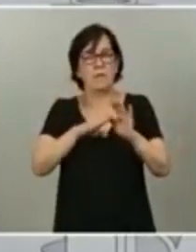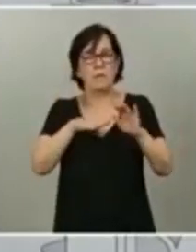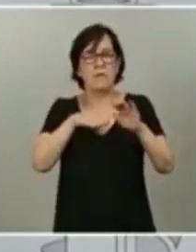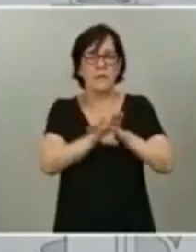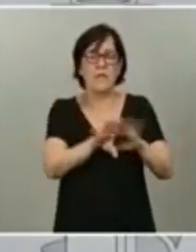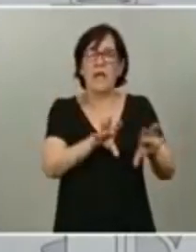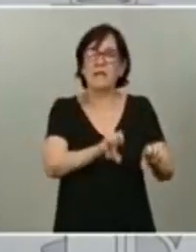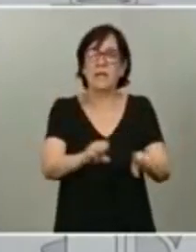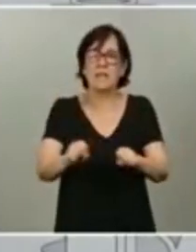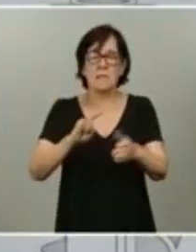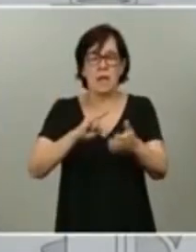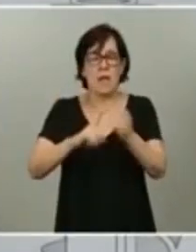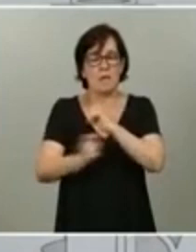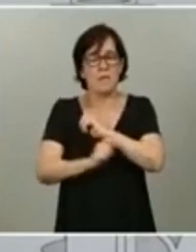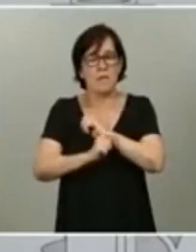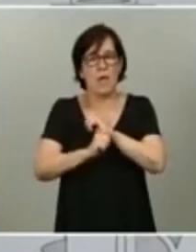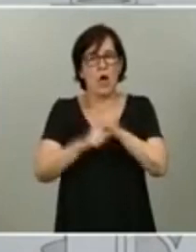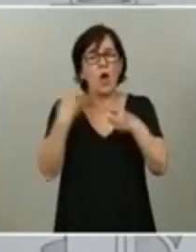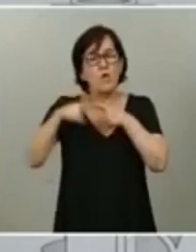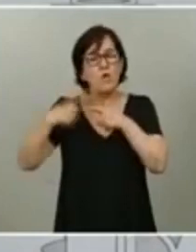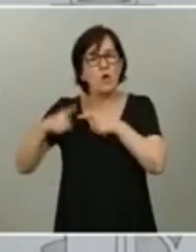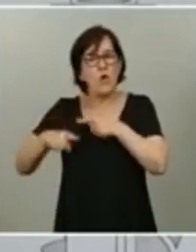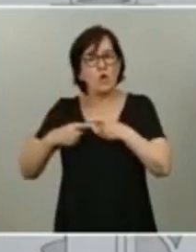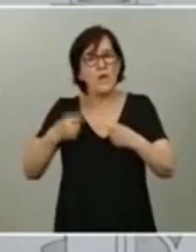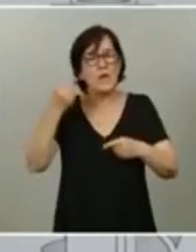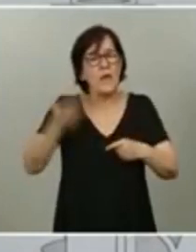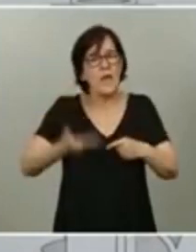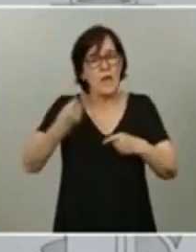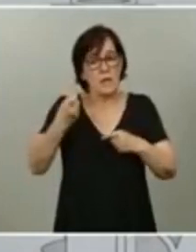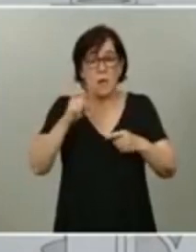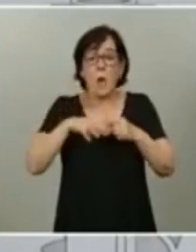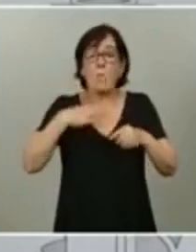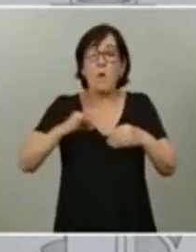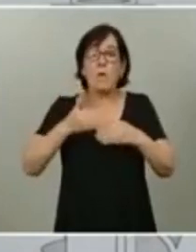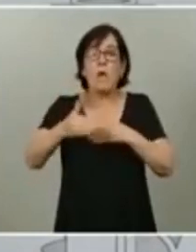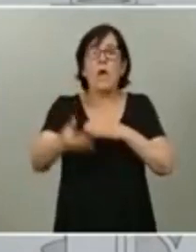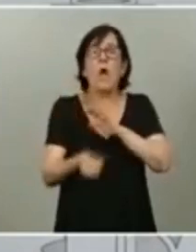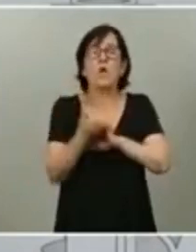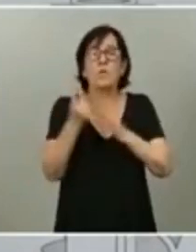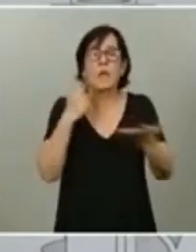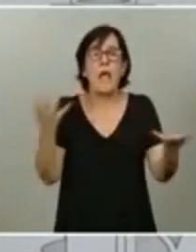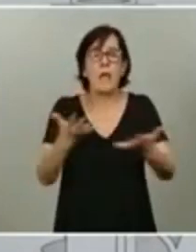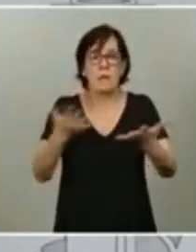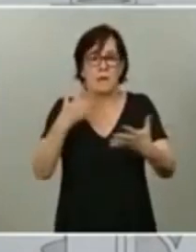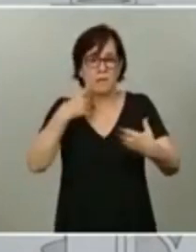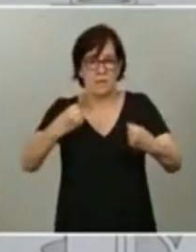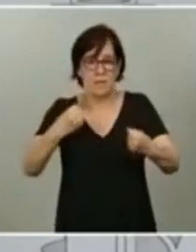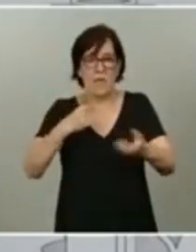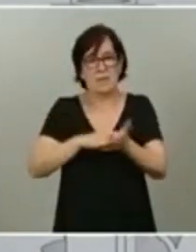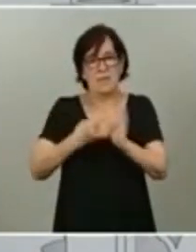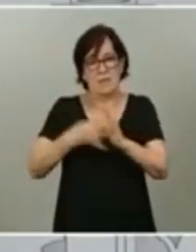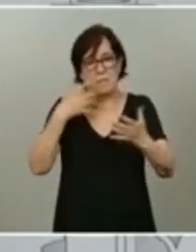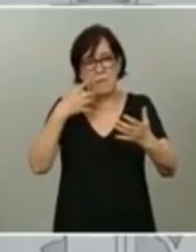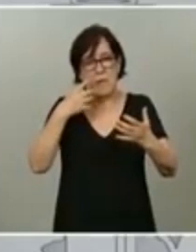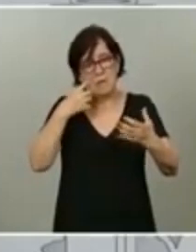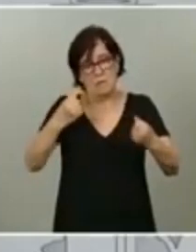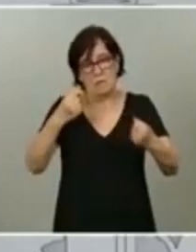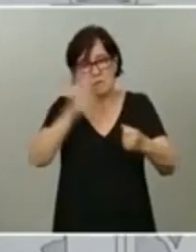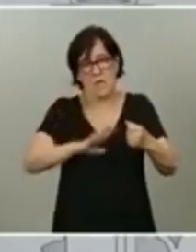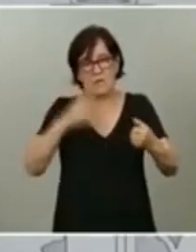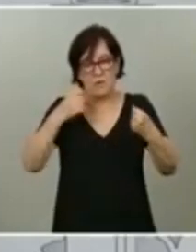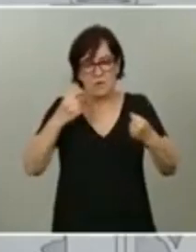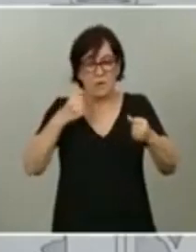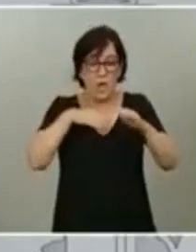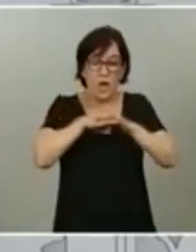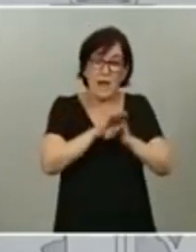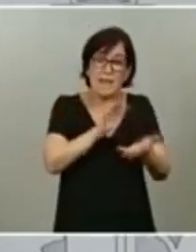esenciales para hacer frente a posibles futuras emergencias sanitarias en nuestro Sistema Nacional de Salud. Una reserva estratégica que ha